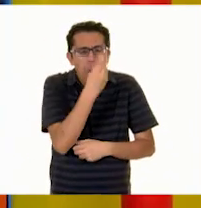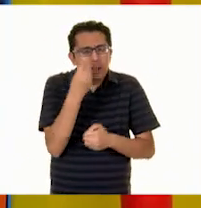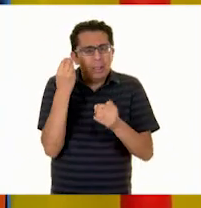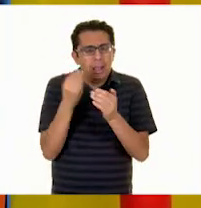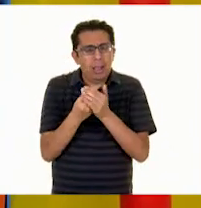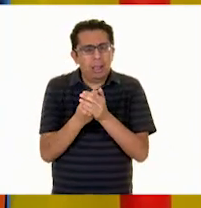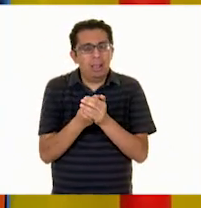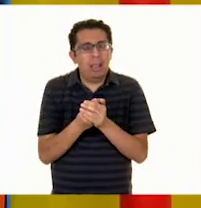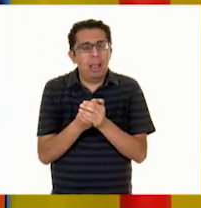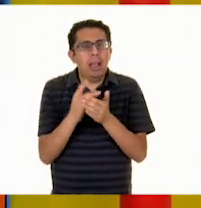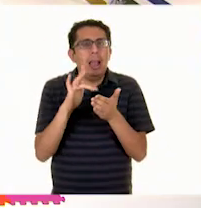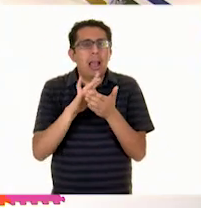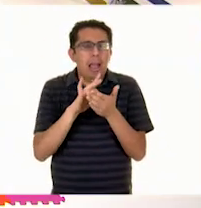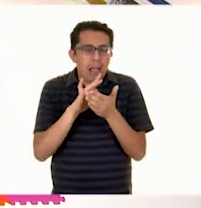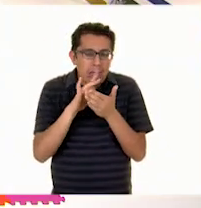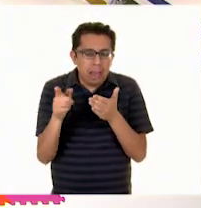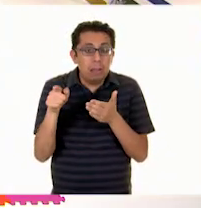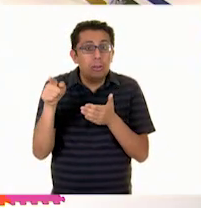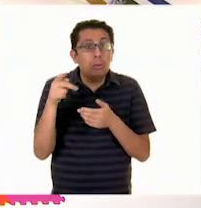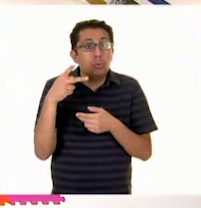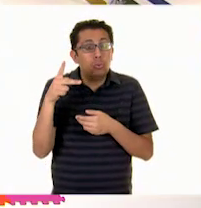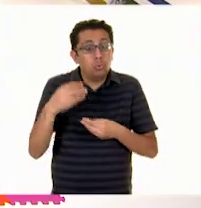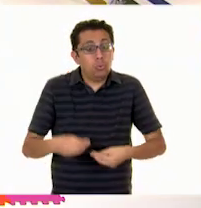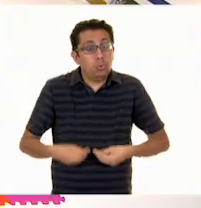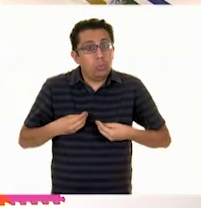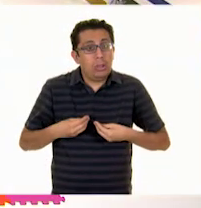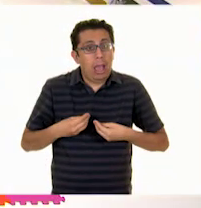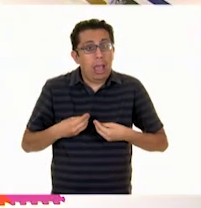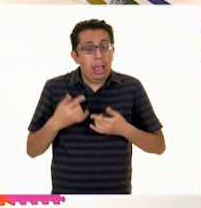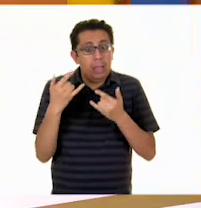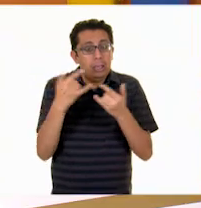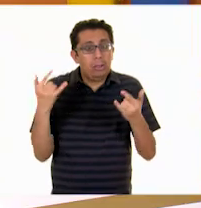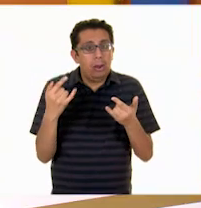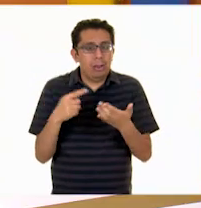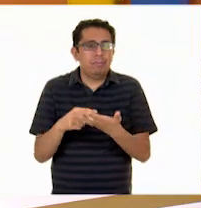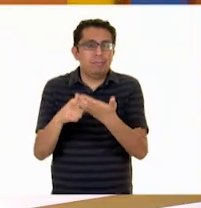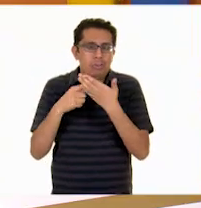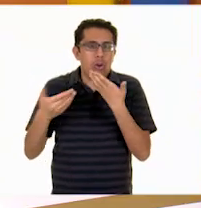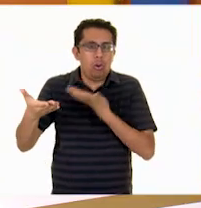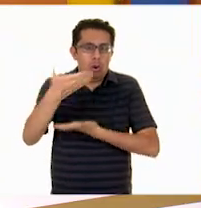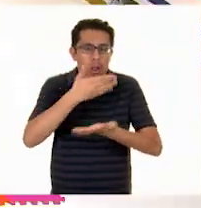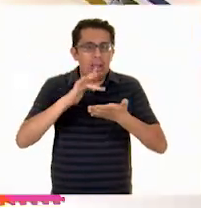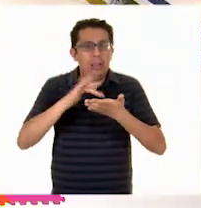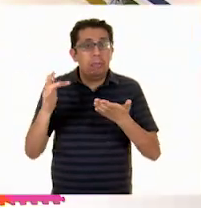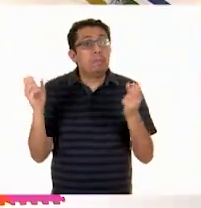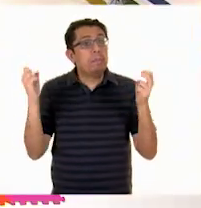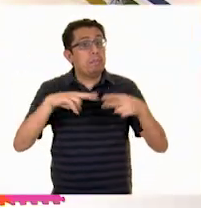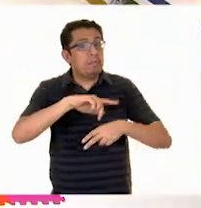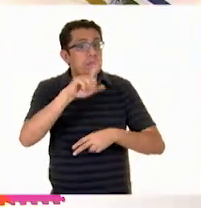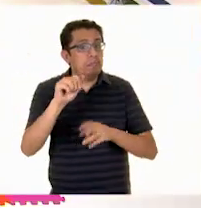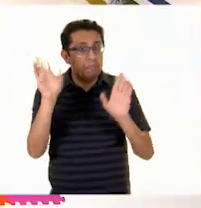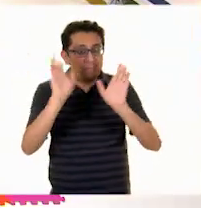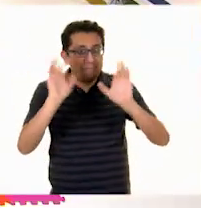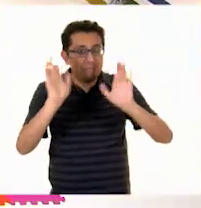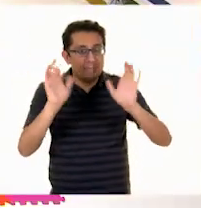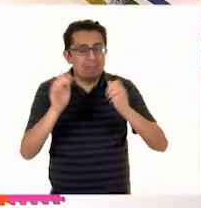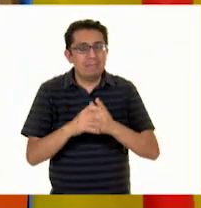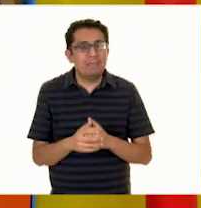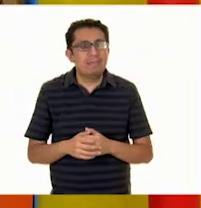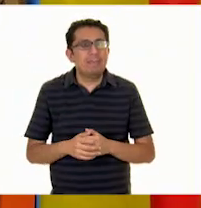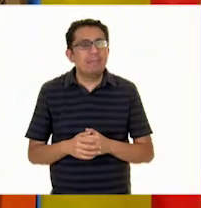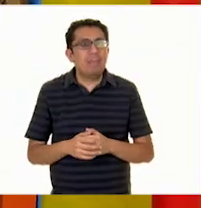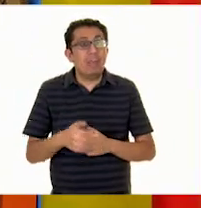nuevo, le agradezco mucho por compartir parte de su historia con nosotros. De nada, Eric. Nos vemos en la próxima, maestra. Nos vemos. Hasta luego.